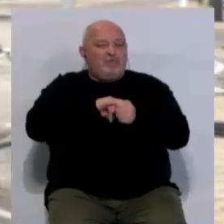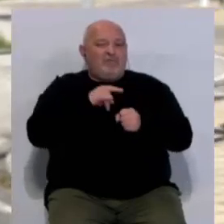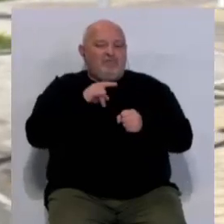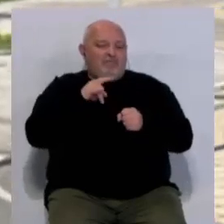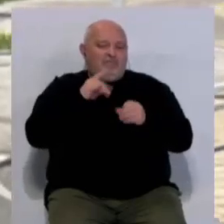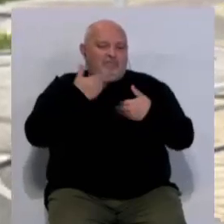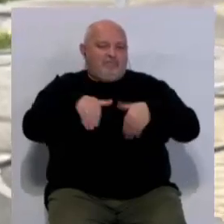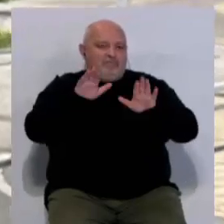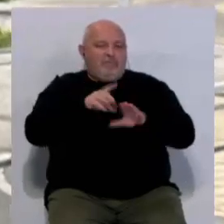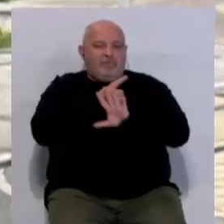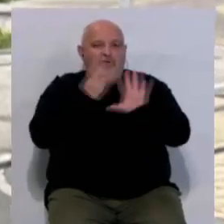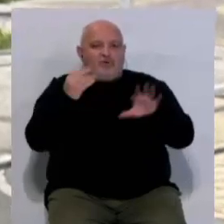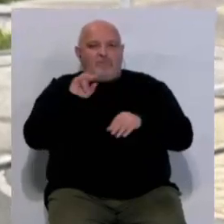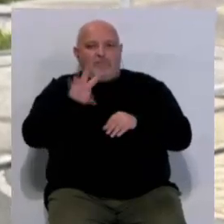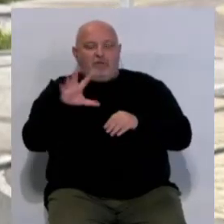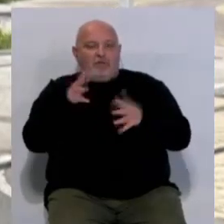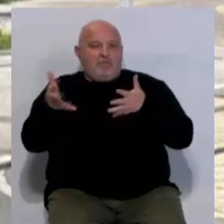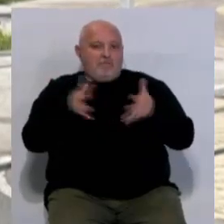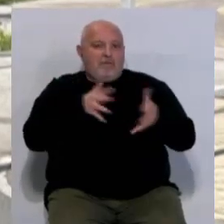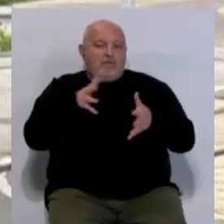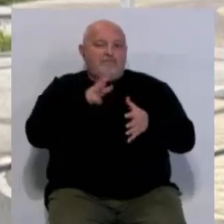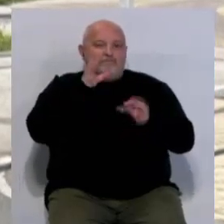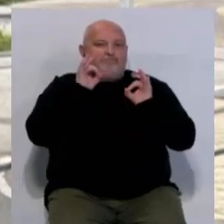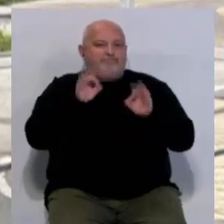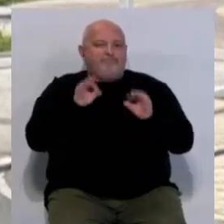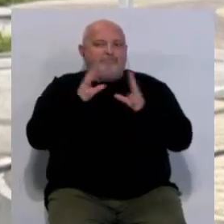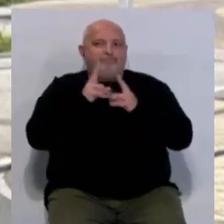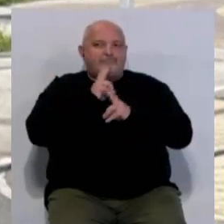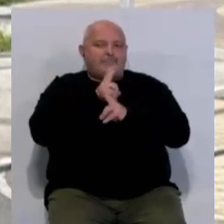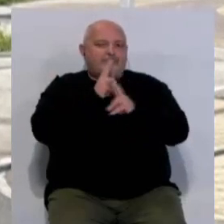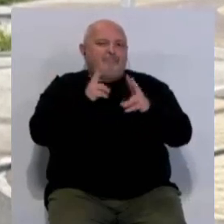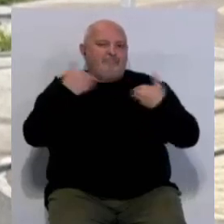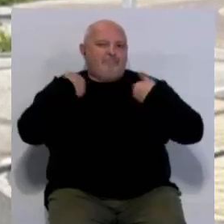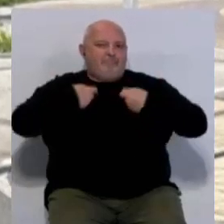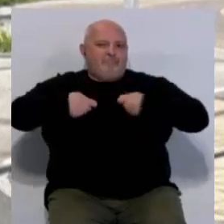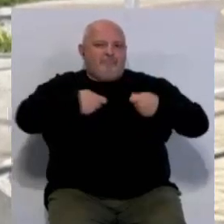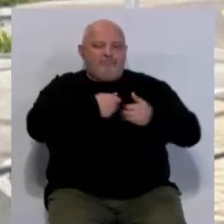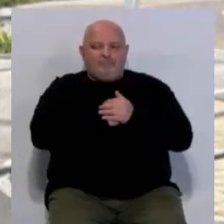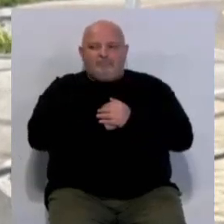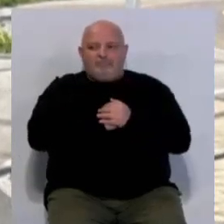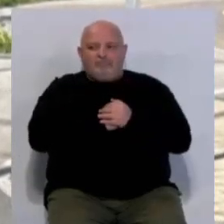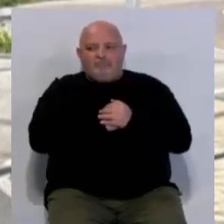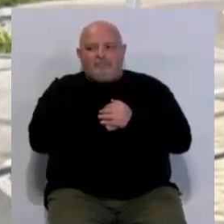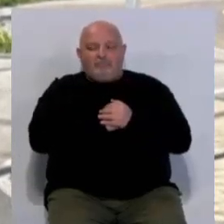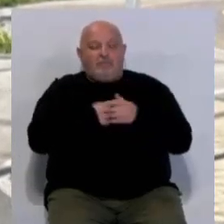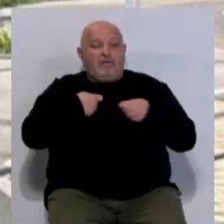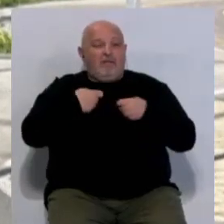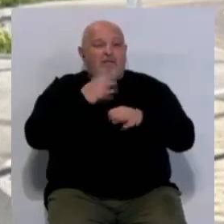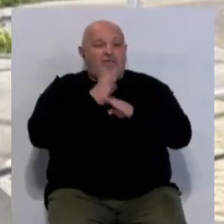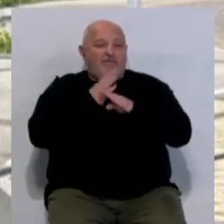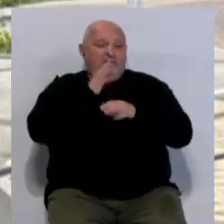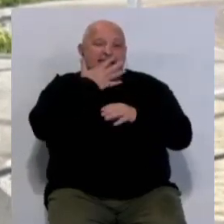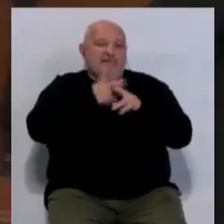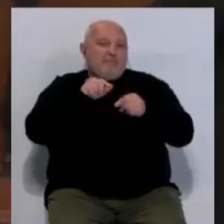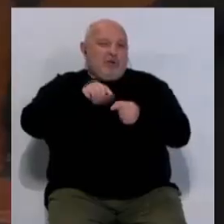próximos lunes, el 18 y 25 de marzo, tal y como se ha comunicado ya a los comerciantes. Al mercadillo, al Piojito,